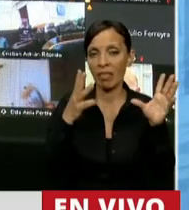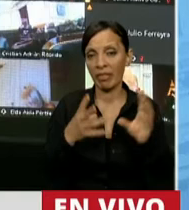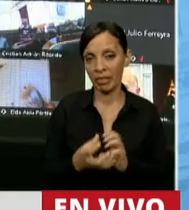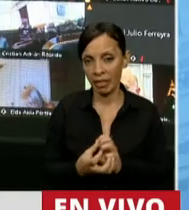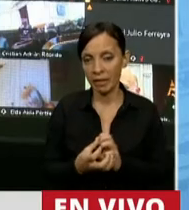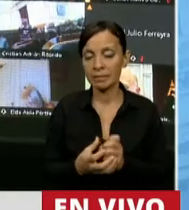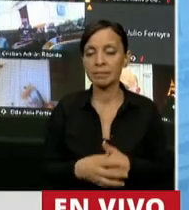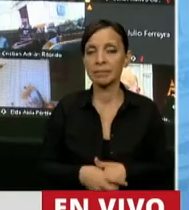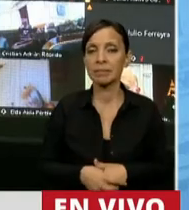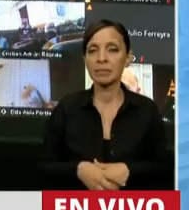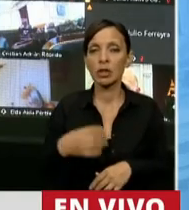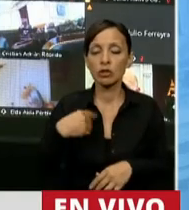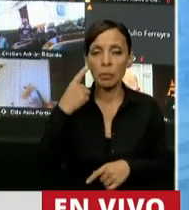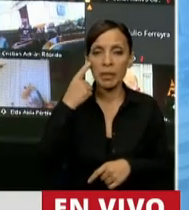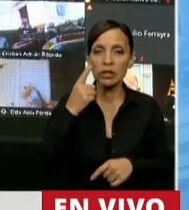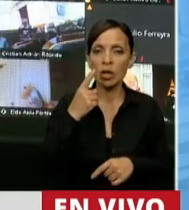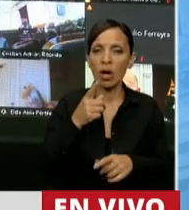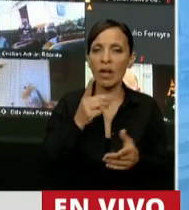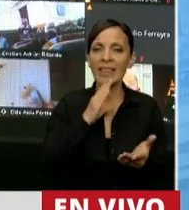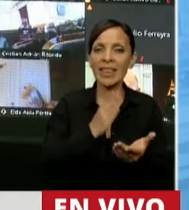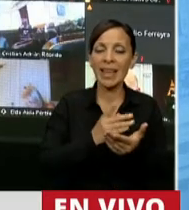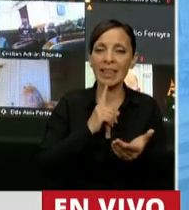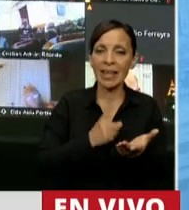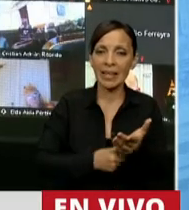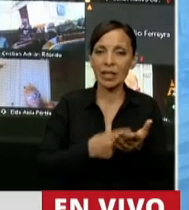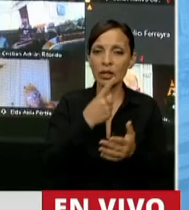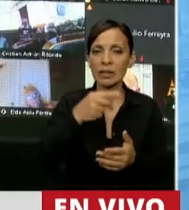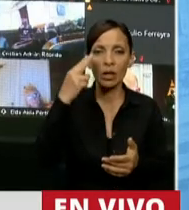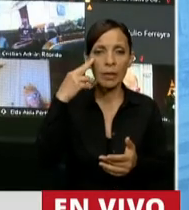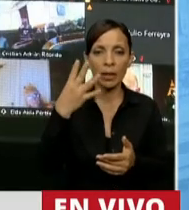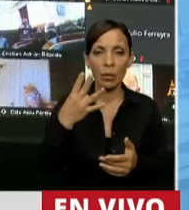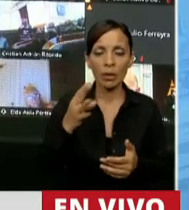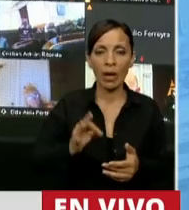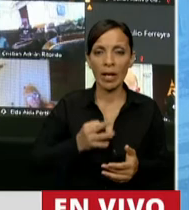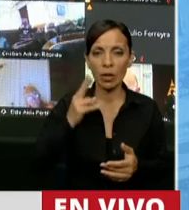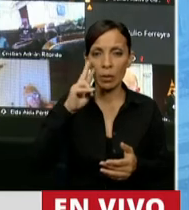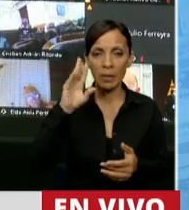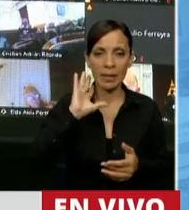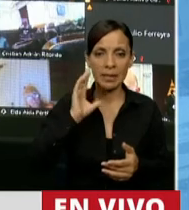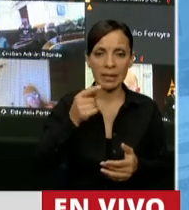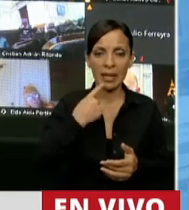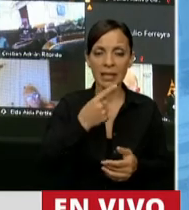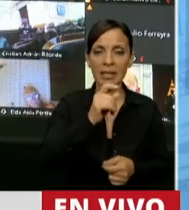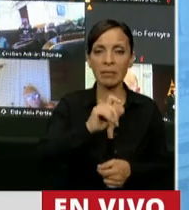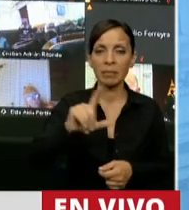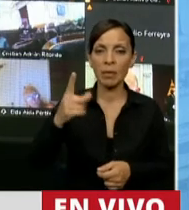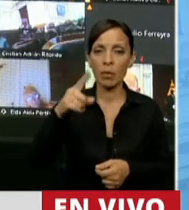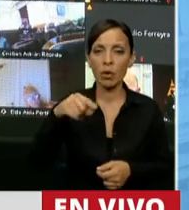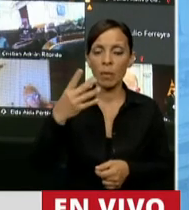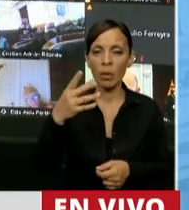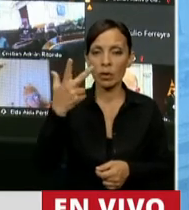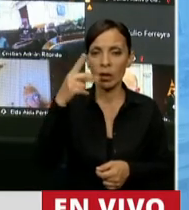fue tan obsceno el decreto 194-2016 que incrementa del 1,4% al 3